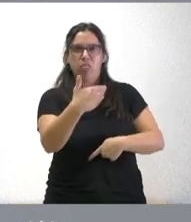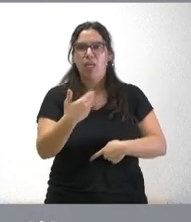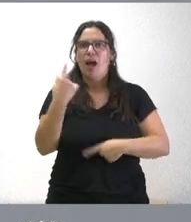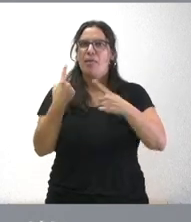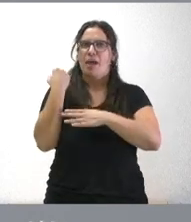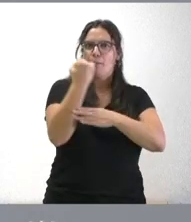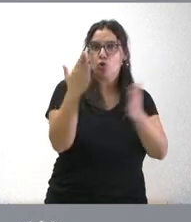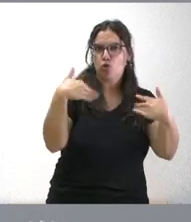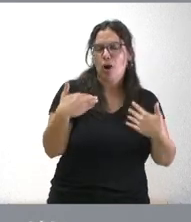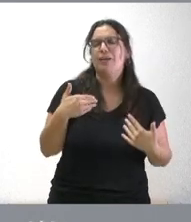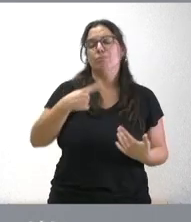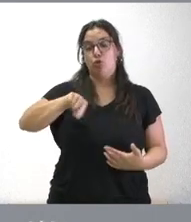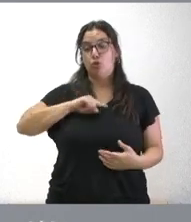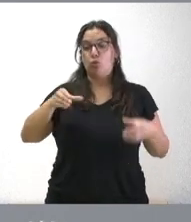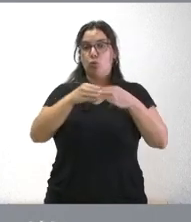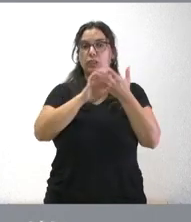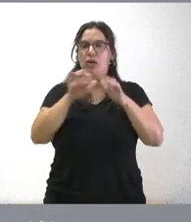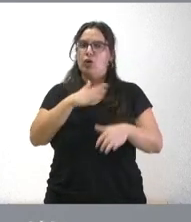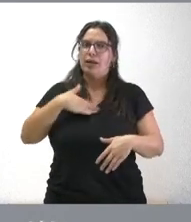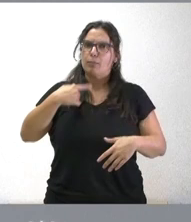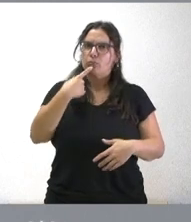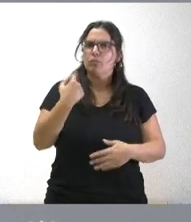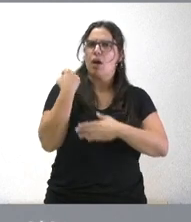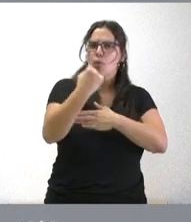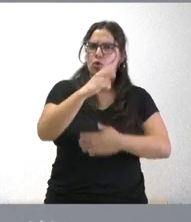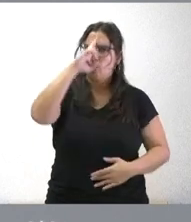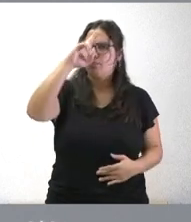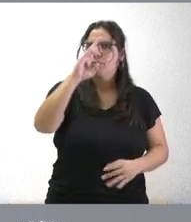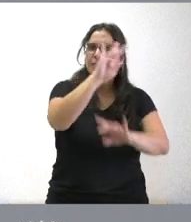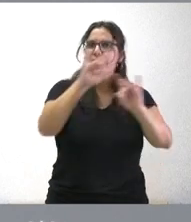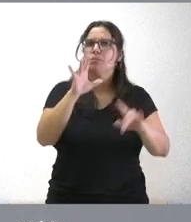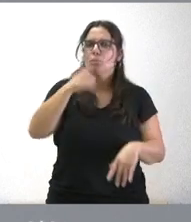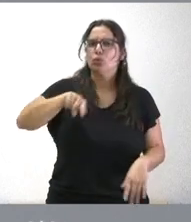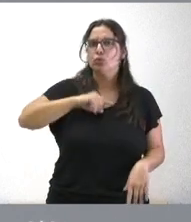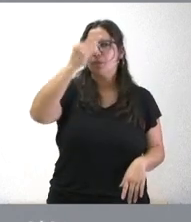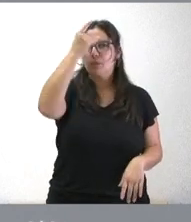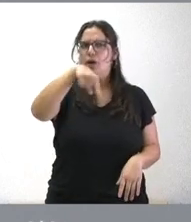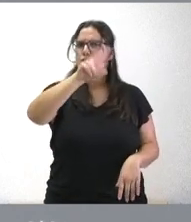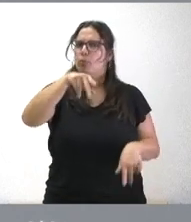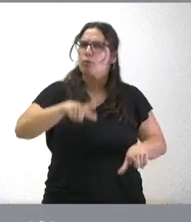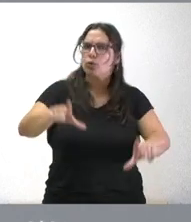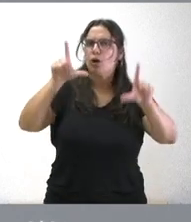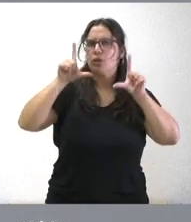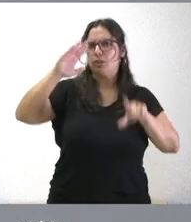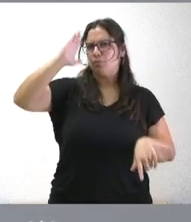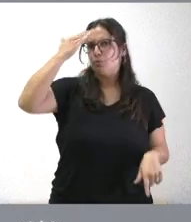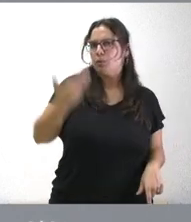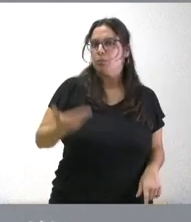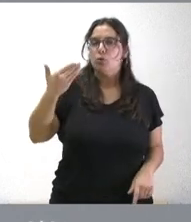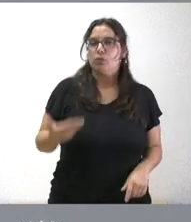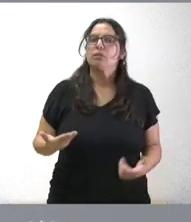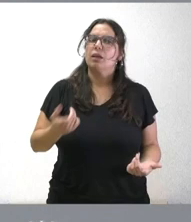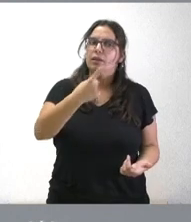nosotros desde aquí desde la Junta de Castilla queremos mandar todo ese respaldo y ese apoyo porque nosotros creemos que ellos son los protagonistas y creemos que